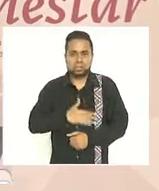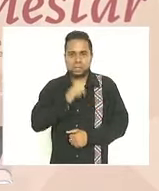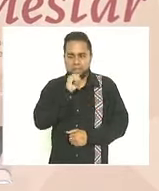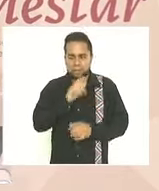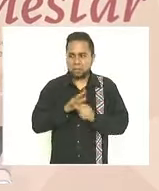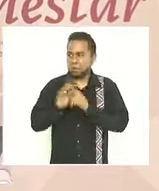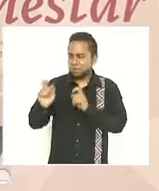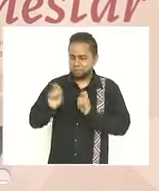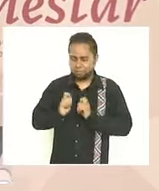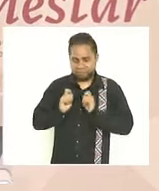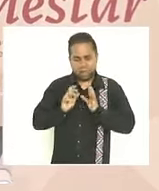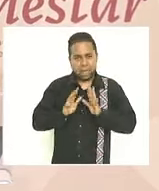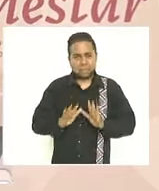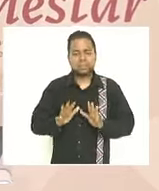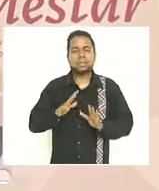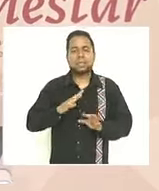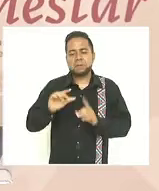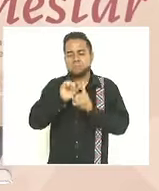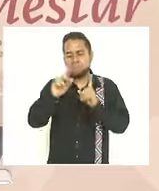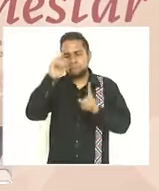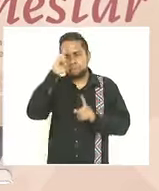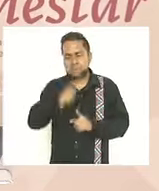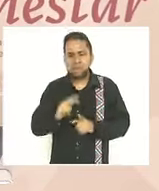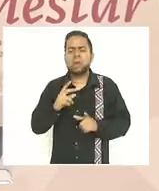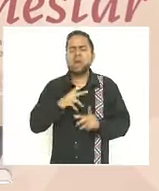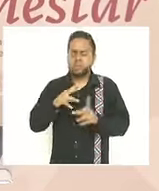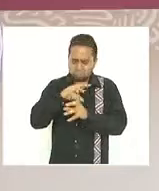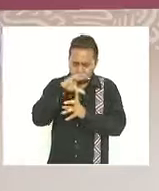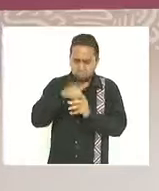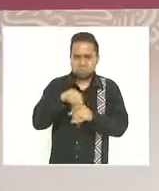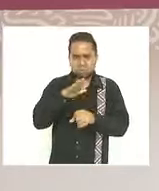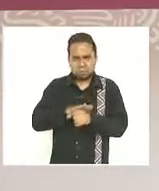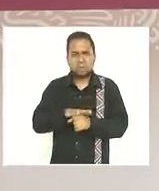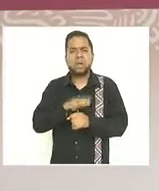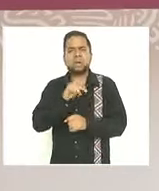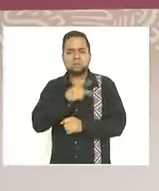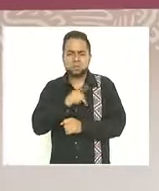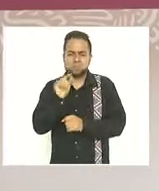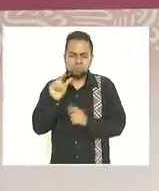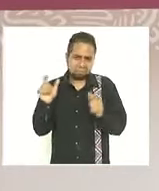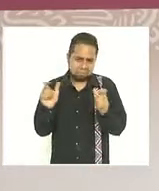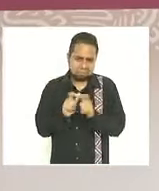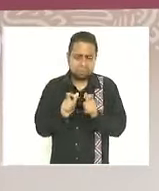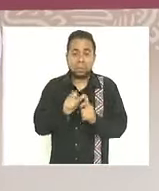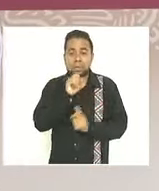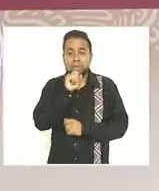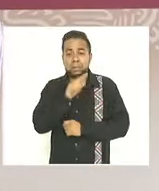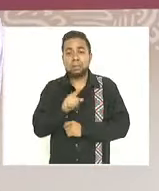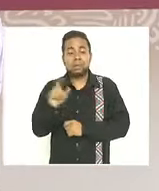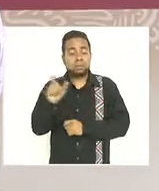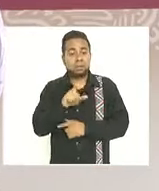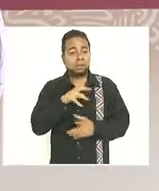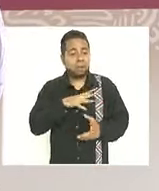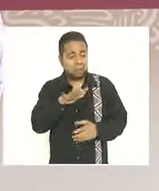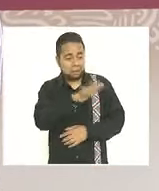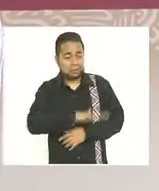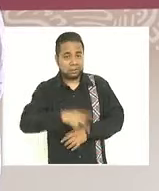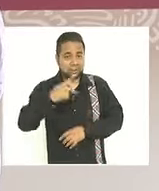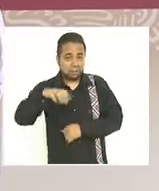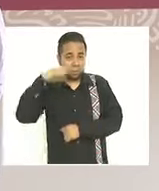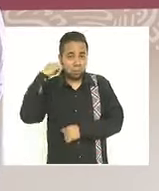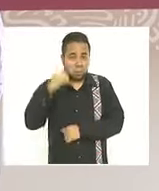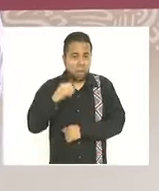heredarnos un México con menos exclusión y marginación de igual forma al convertir a Oaxaca